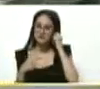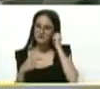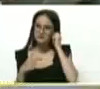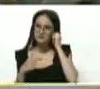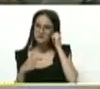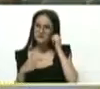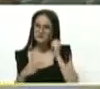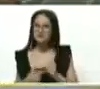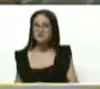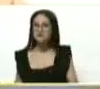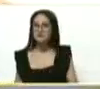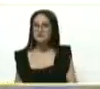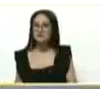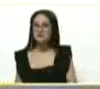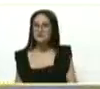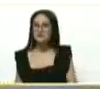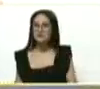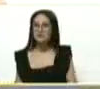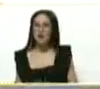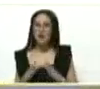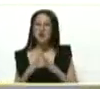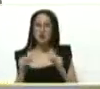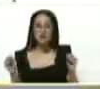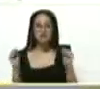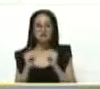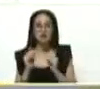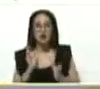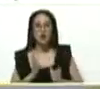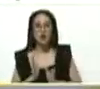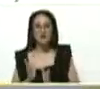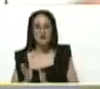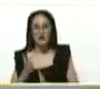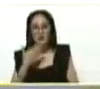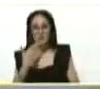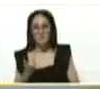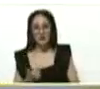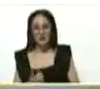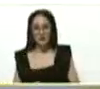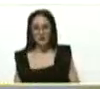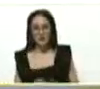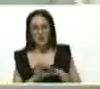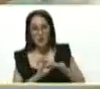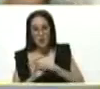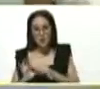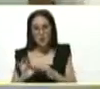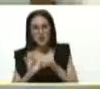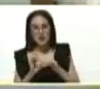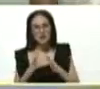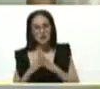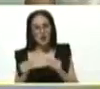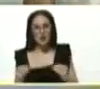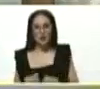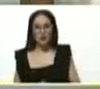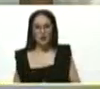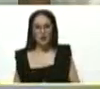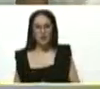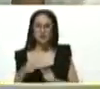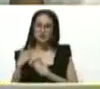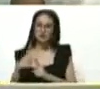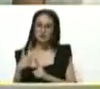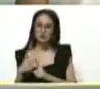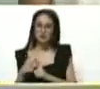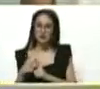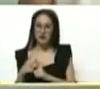Todo va en concordancia. Organizarnos cada vez mejor. Unir todo lo que pueda ser unido. Y sumar